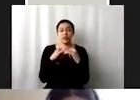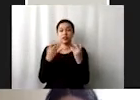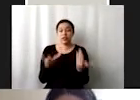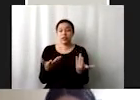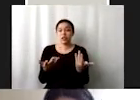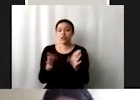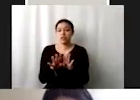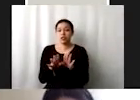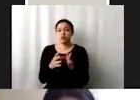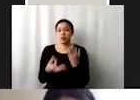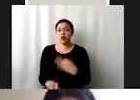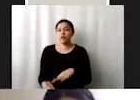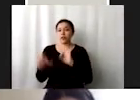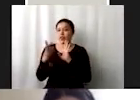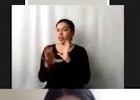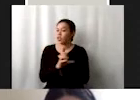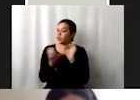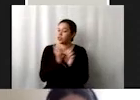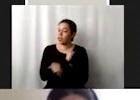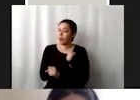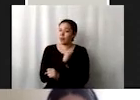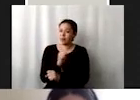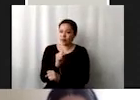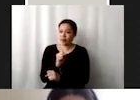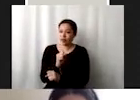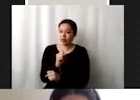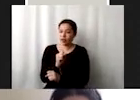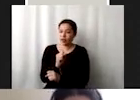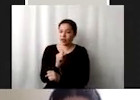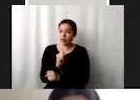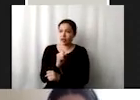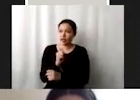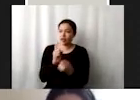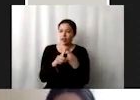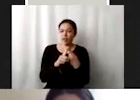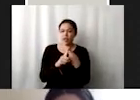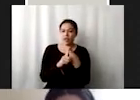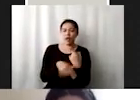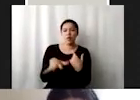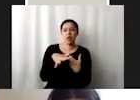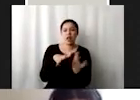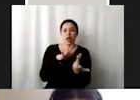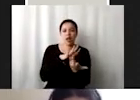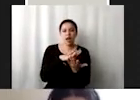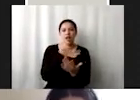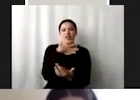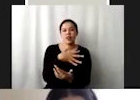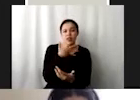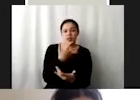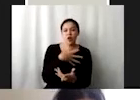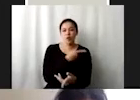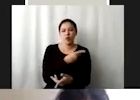a crímenes crímenes tanto por su gestión como la corrupción o el abuso de poder